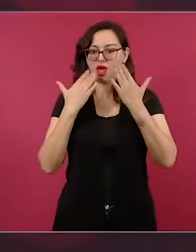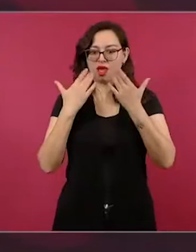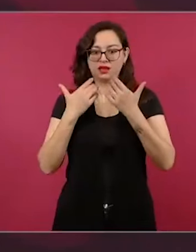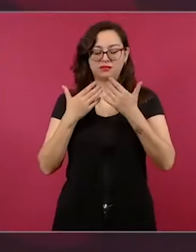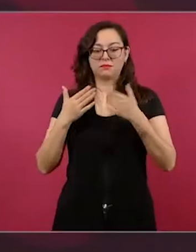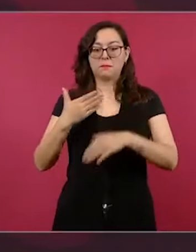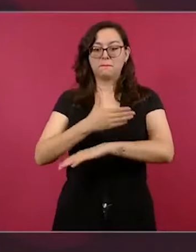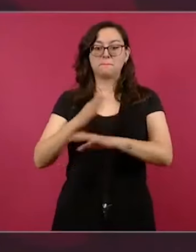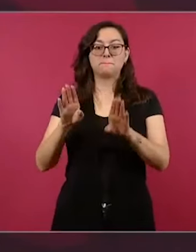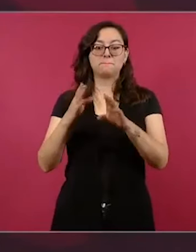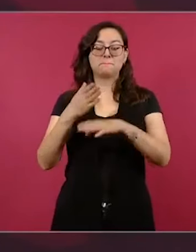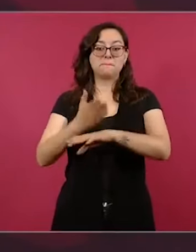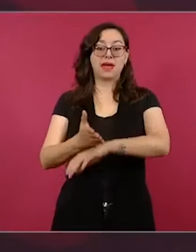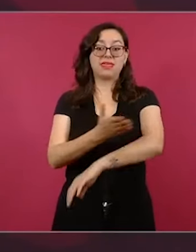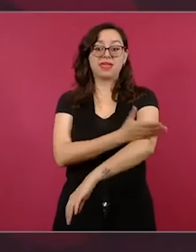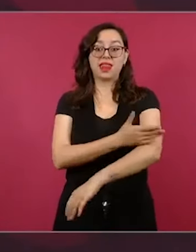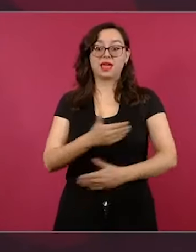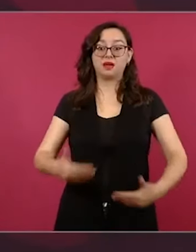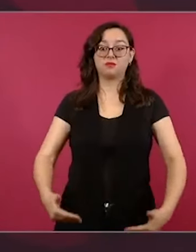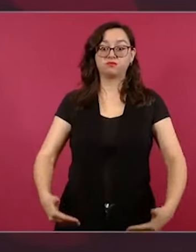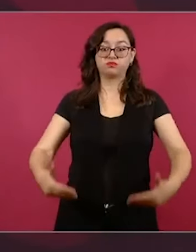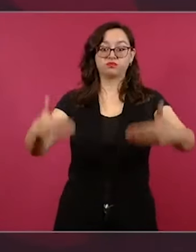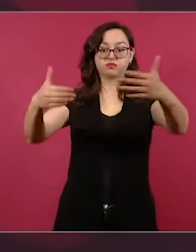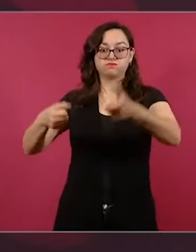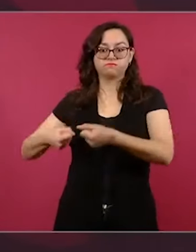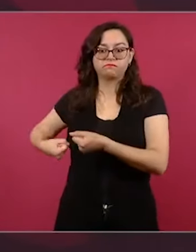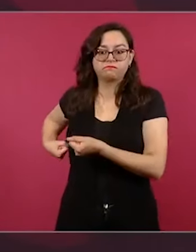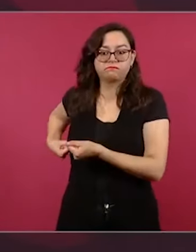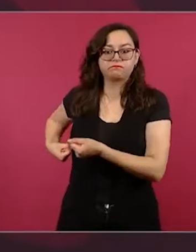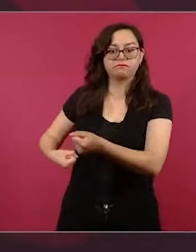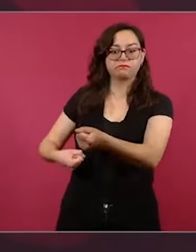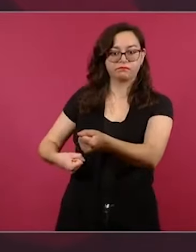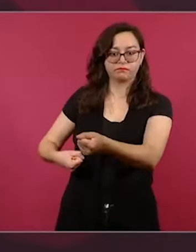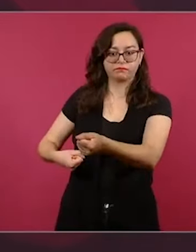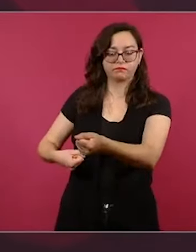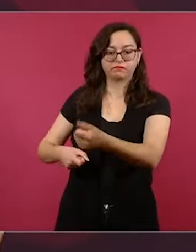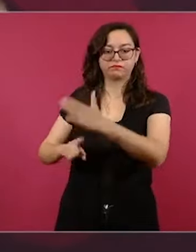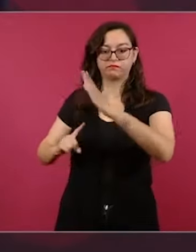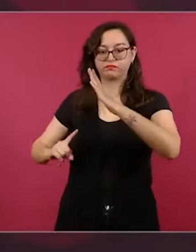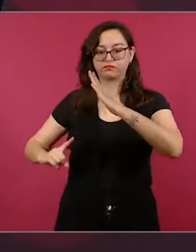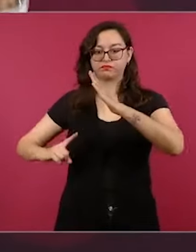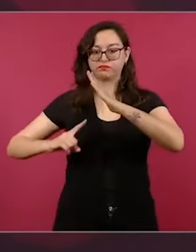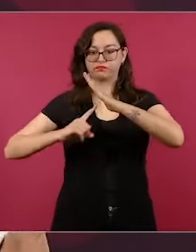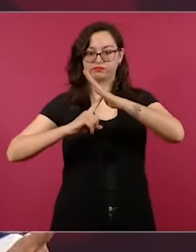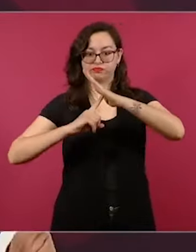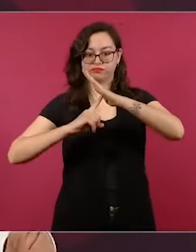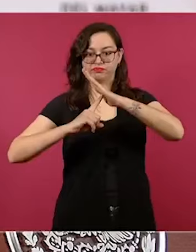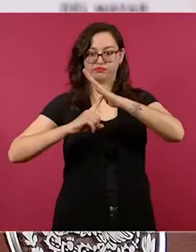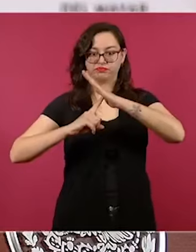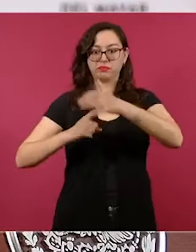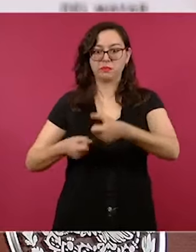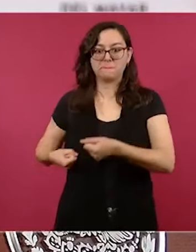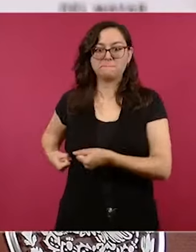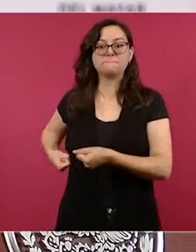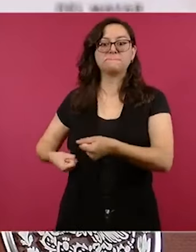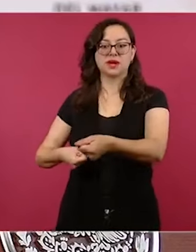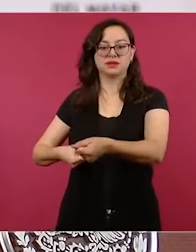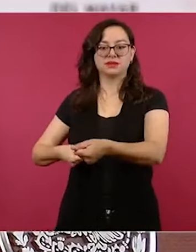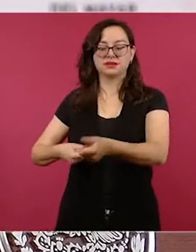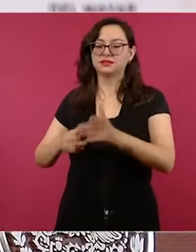cómo se salían y a veces les ponían las trancas y ya no podían entrar.